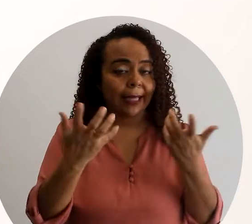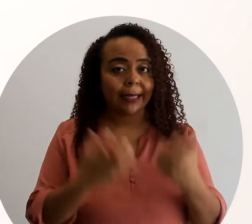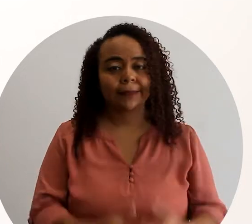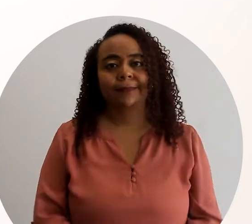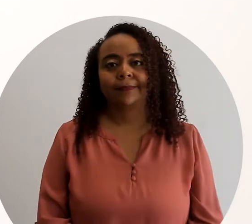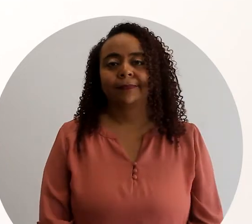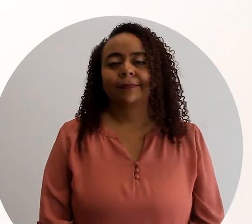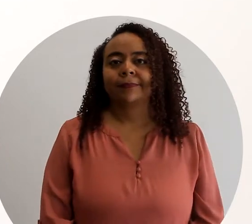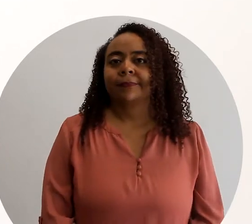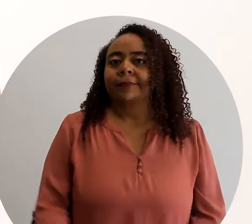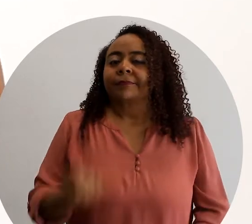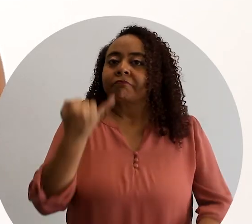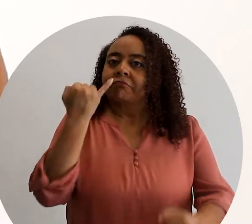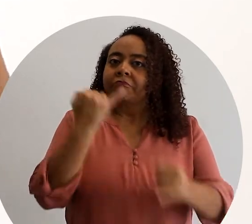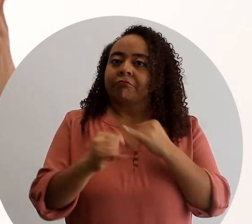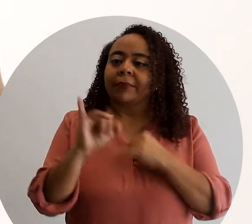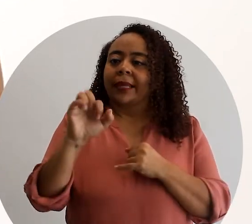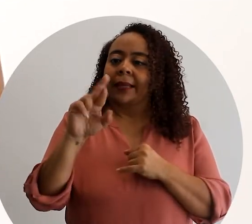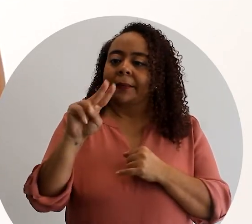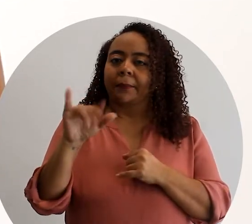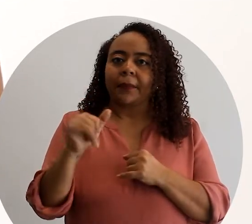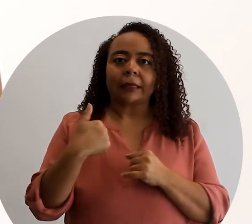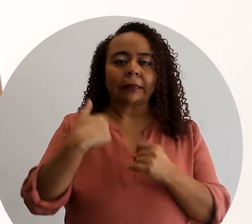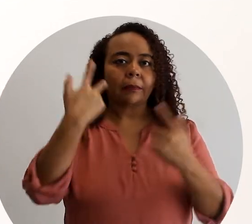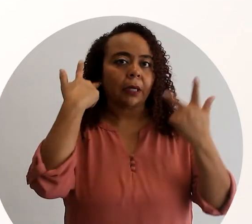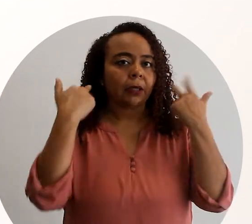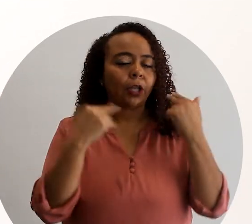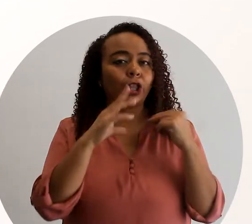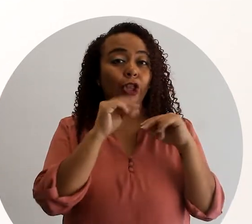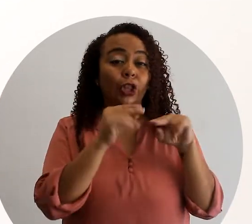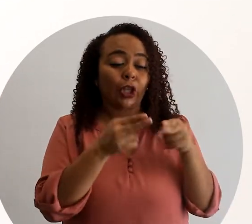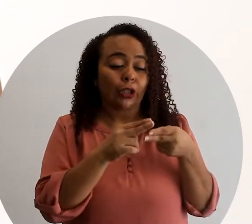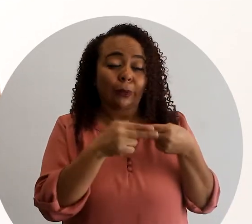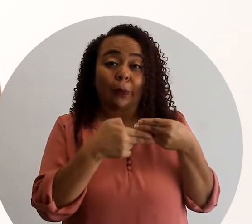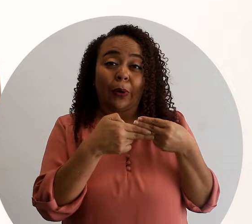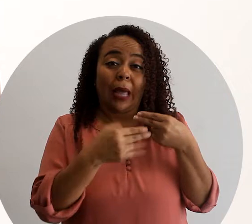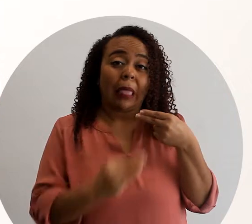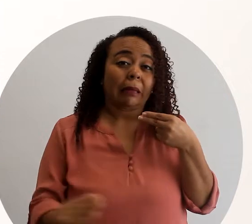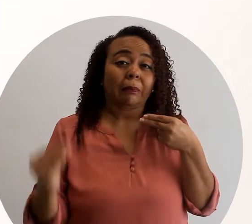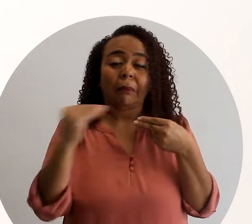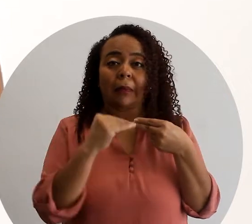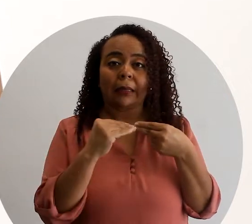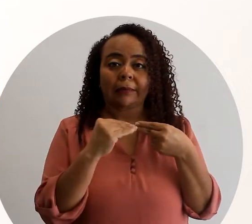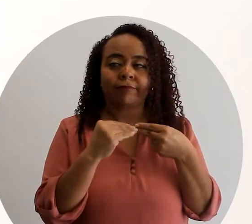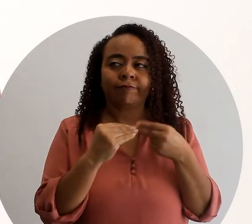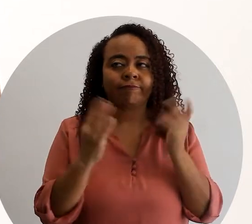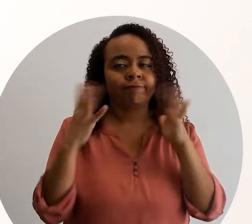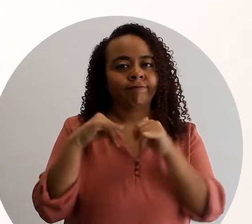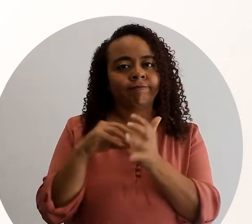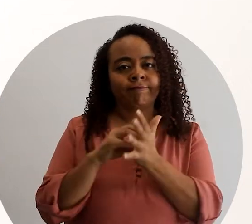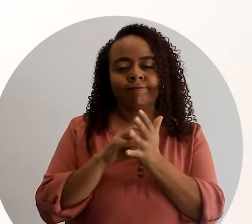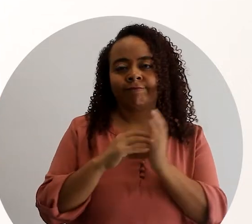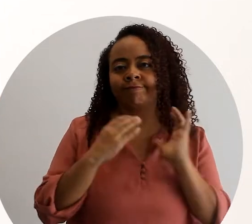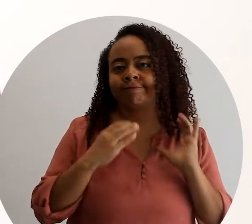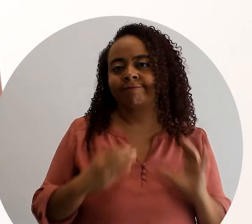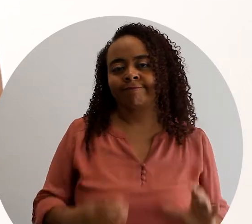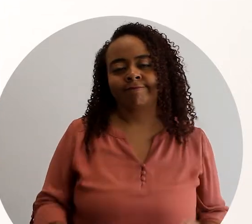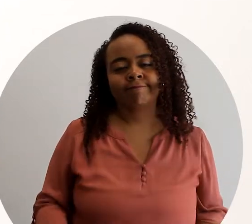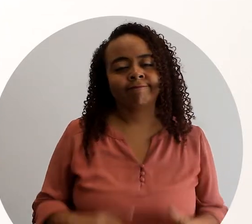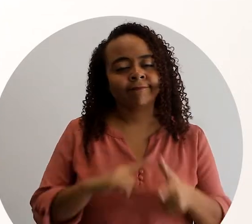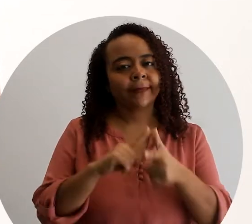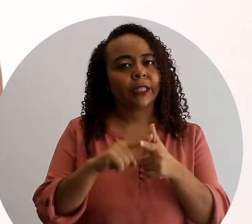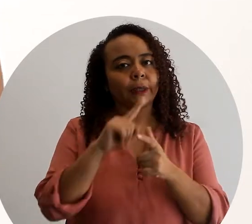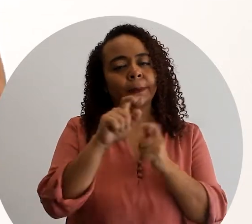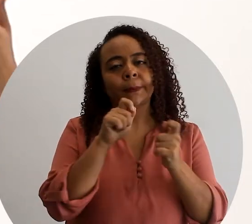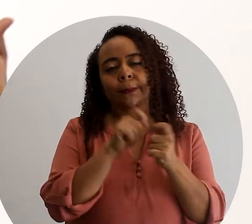desea. Al final de la cita, Irma termina cortándole dos pulgadas más de lo que Elena pidió. Sin duda, la clienta encuentra